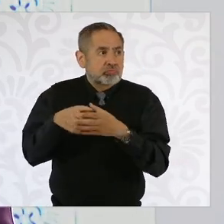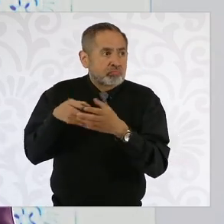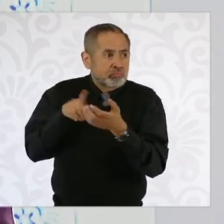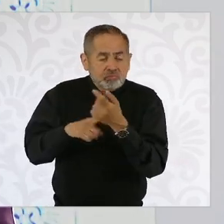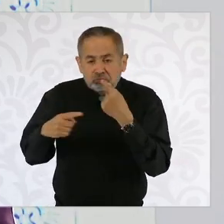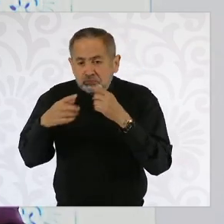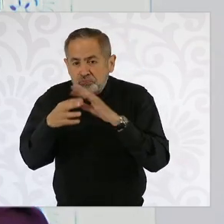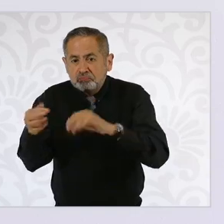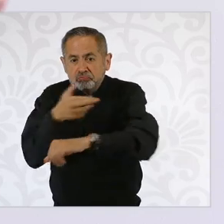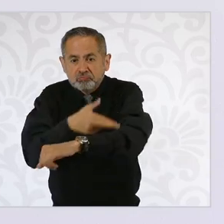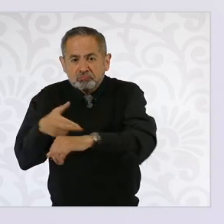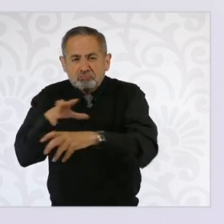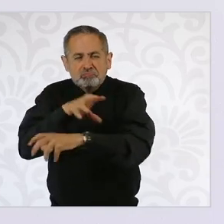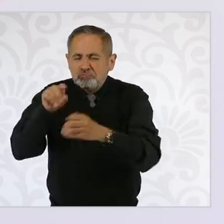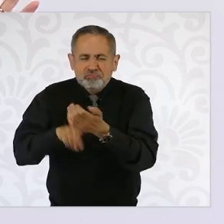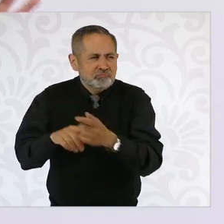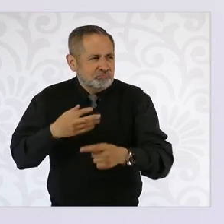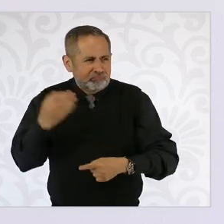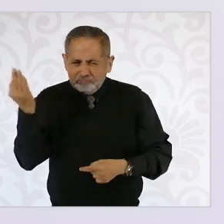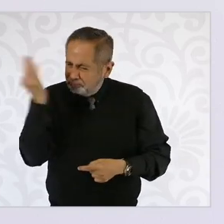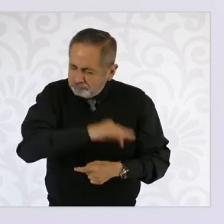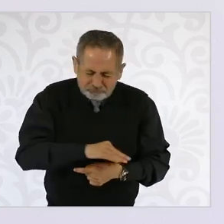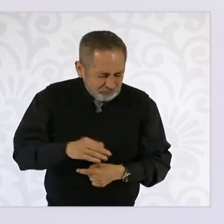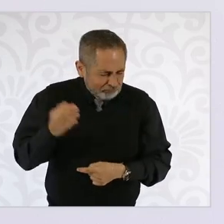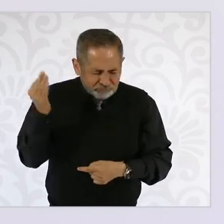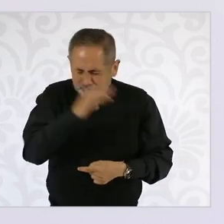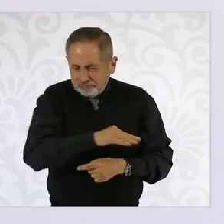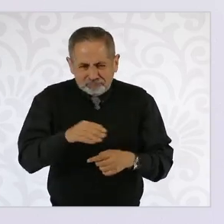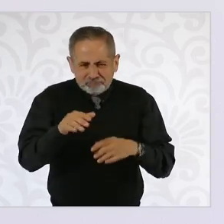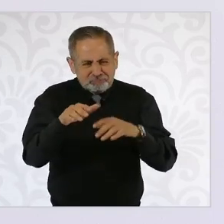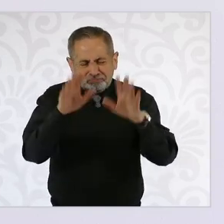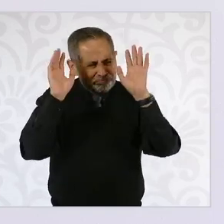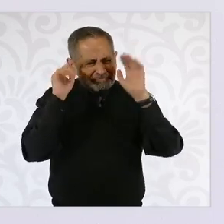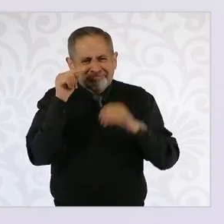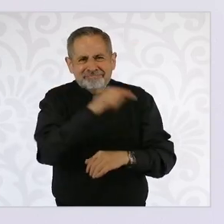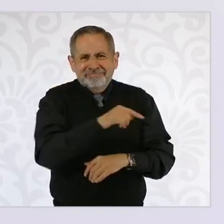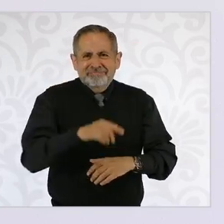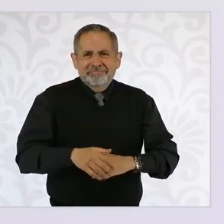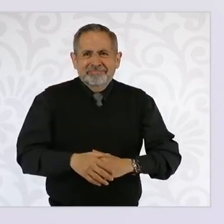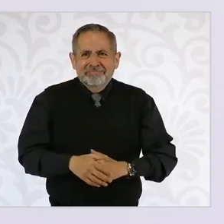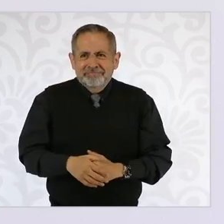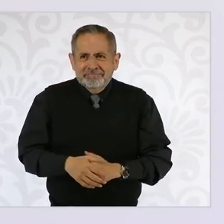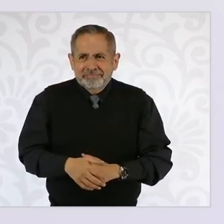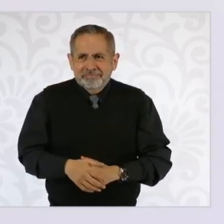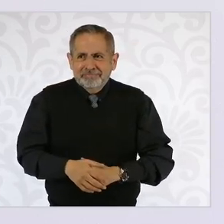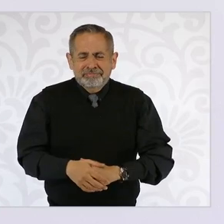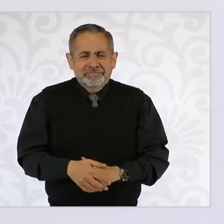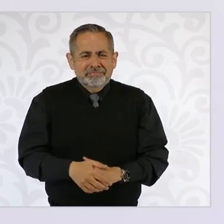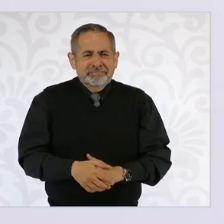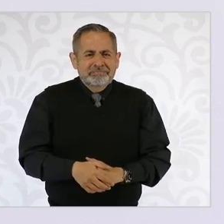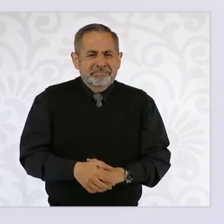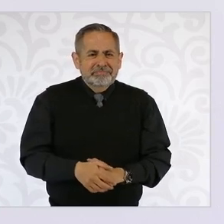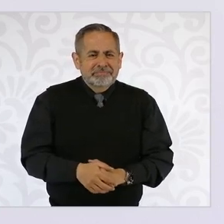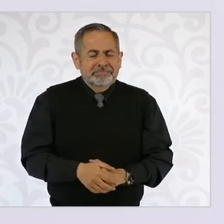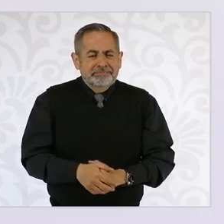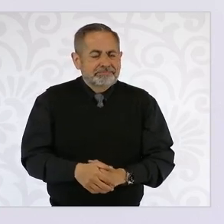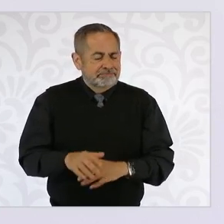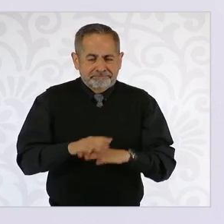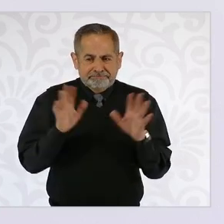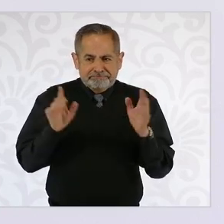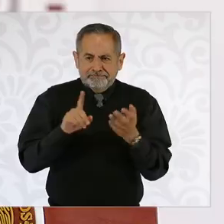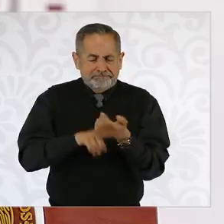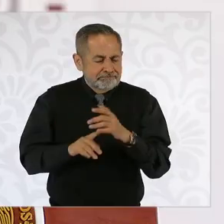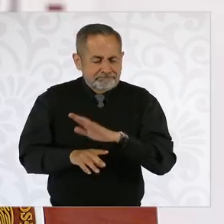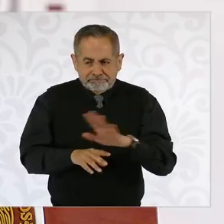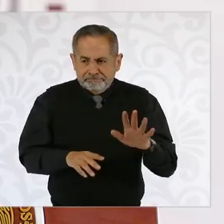delincuencia. Falso, falso, falso. No tiene nada que ver. Pero sí tenemos